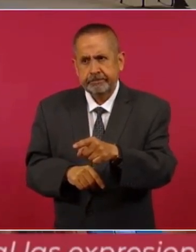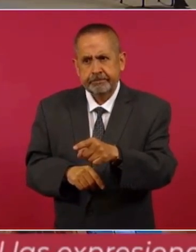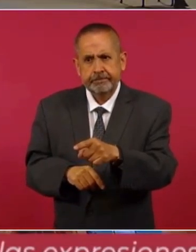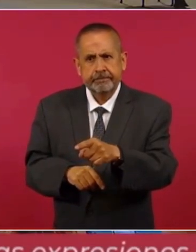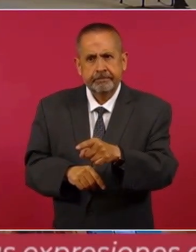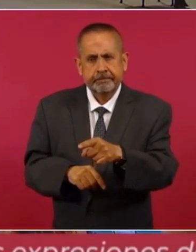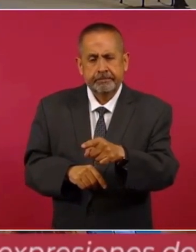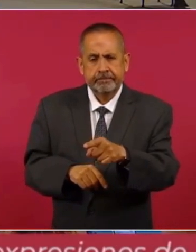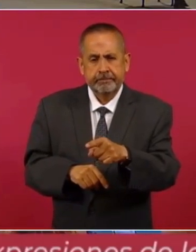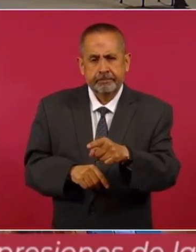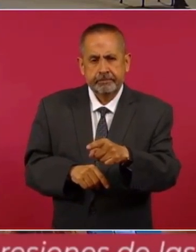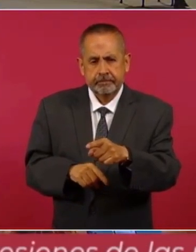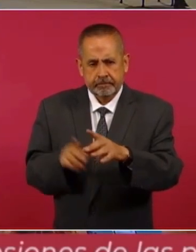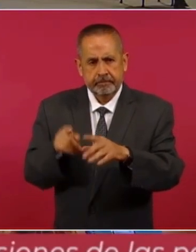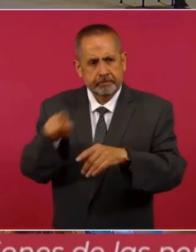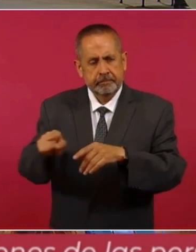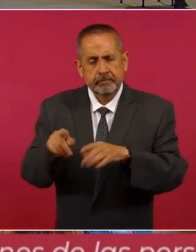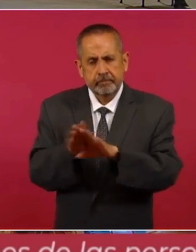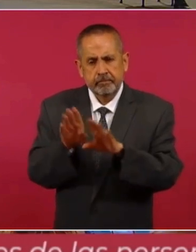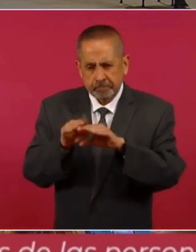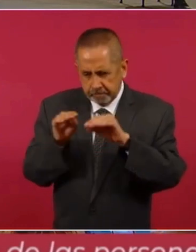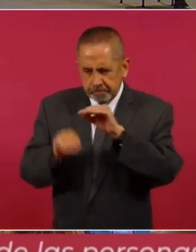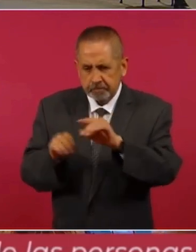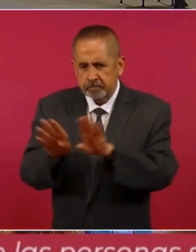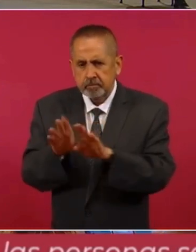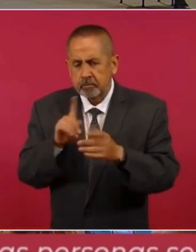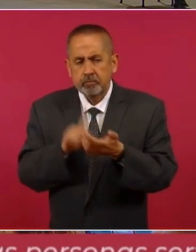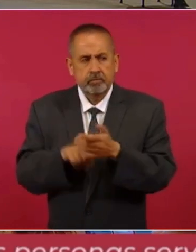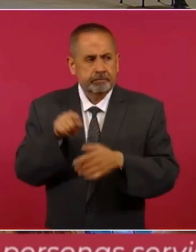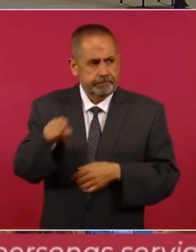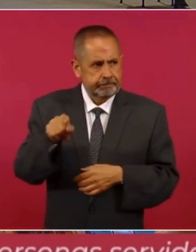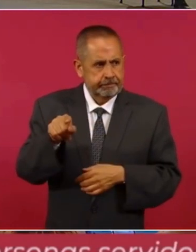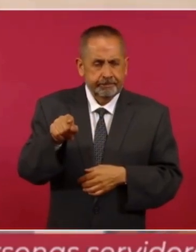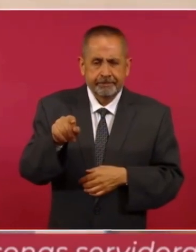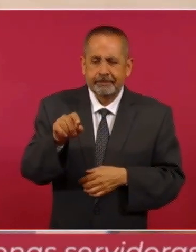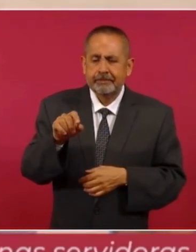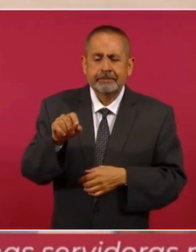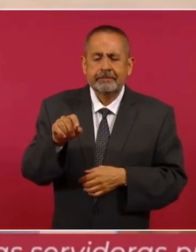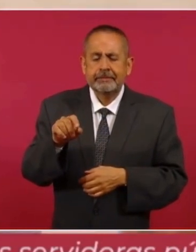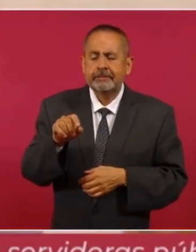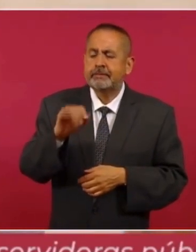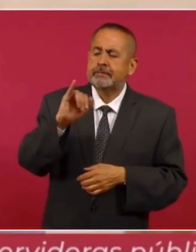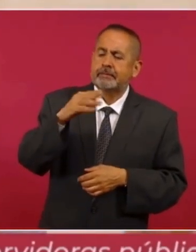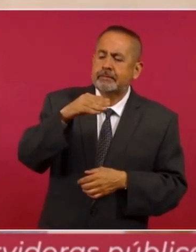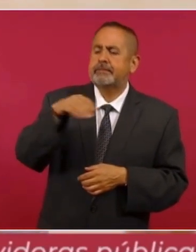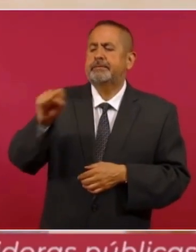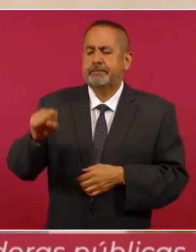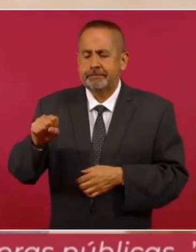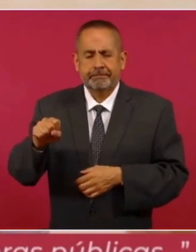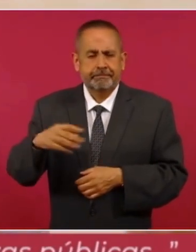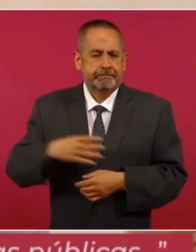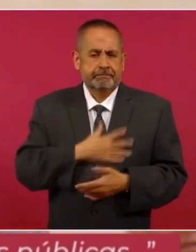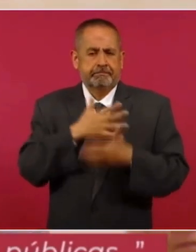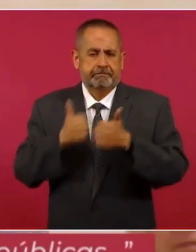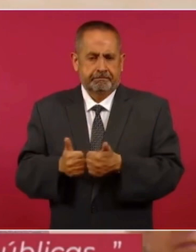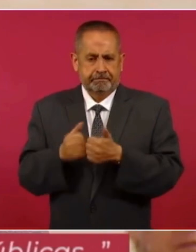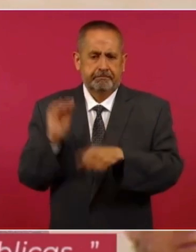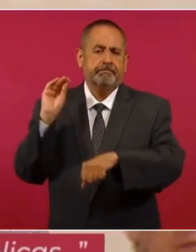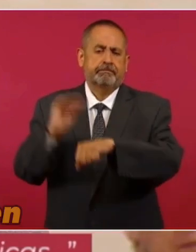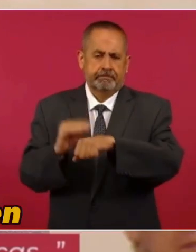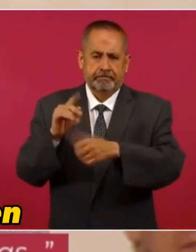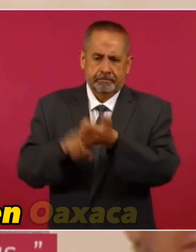poner en práctica el sistema IMS bienestar de